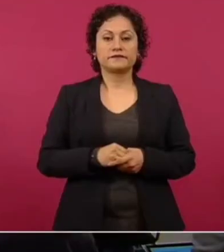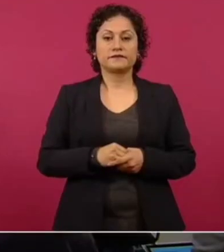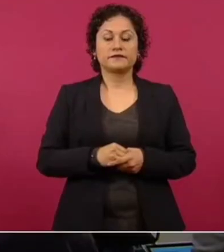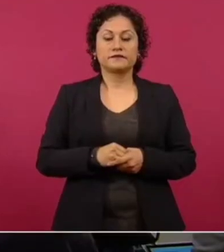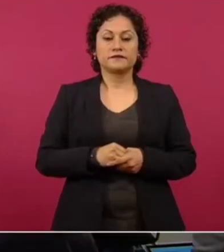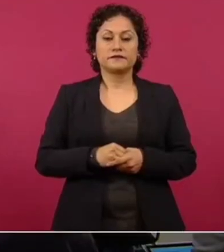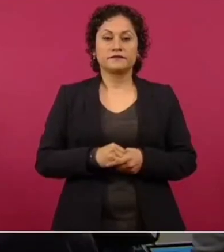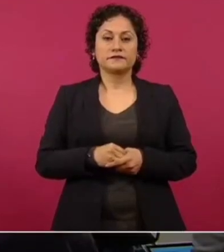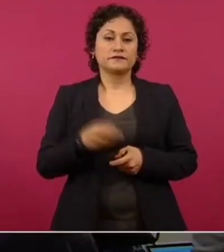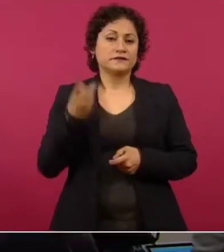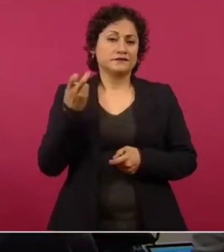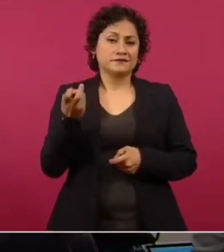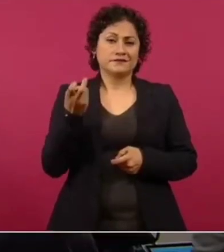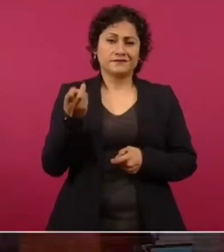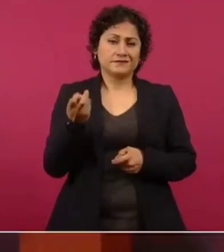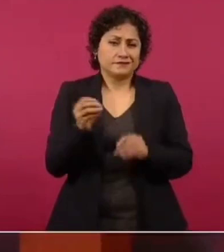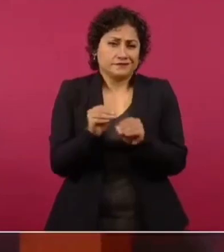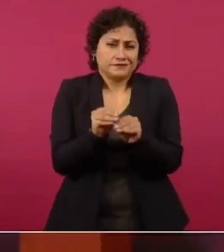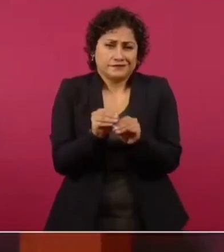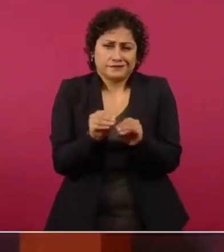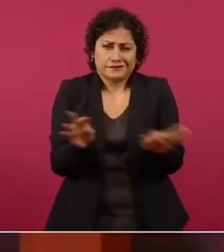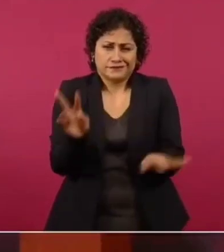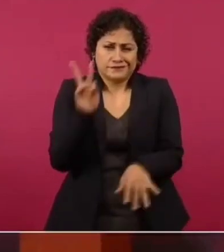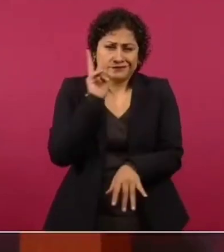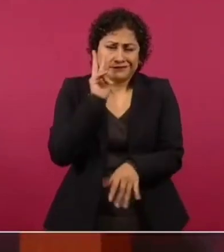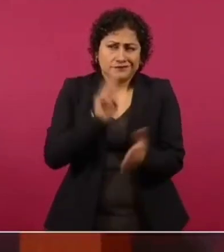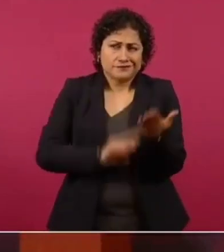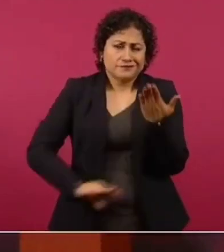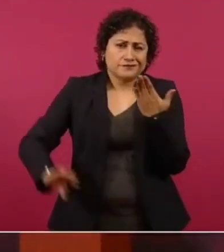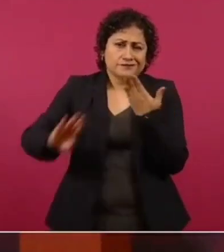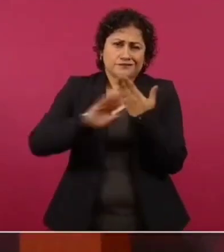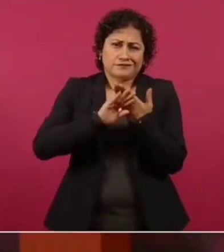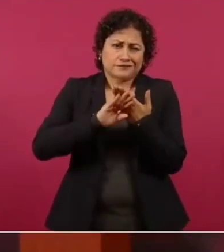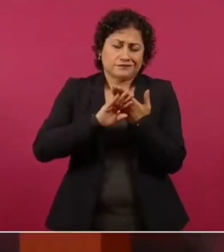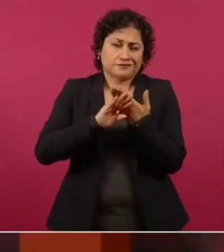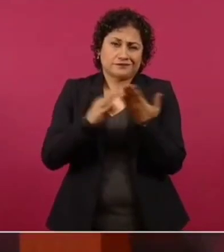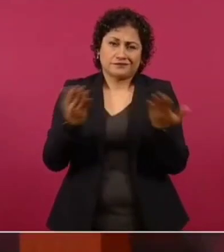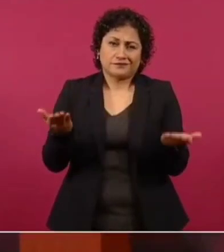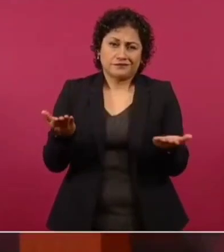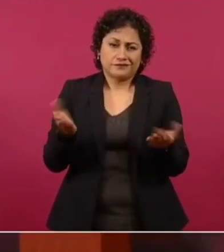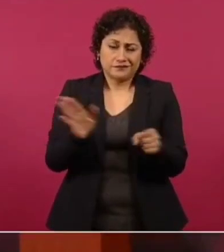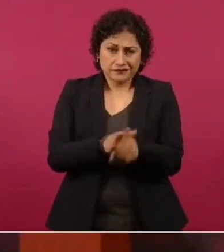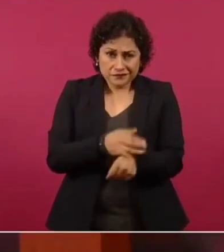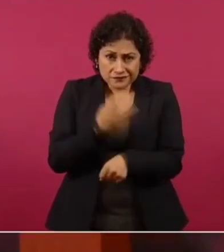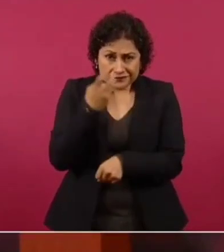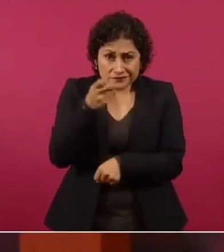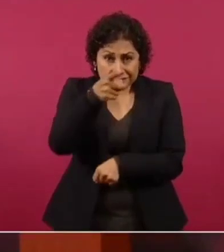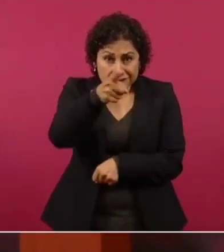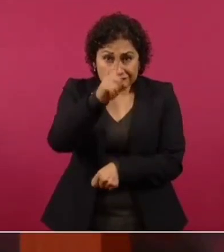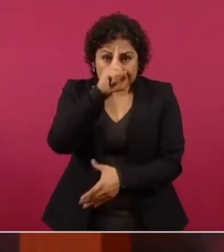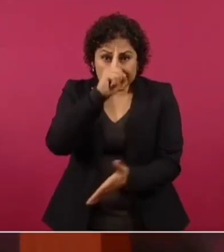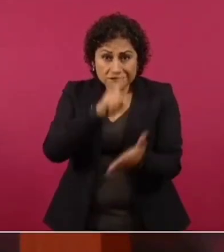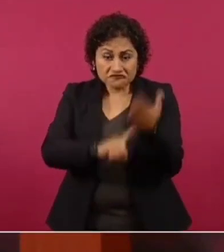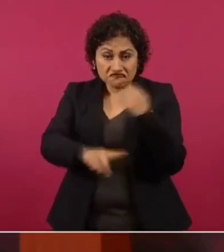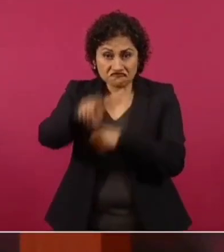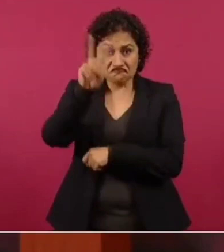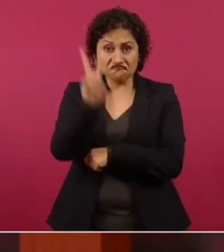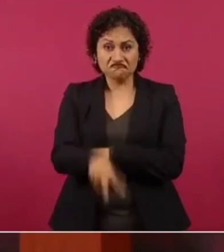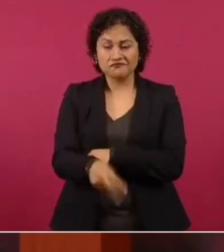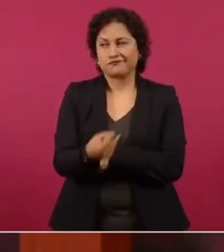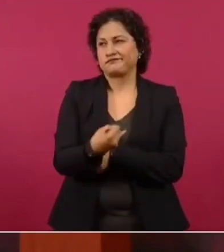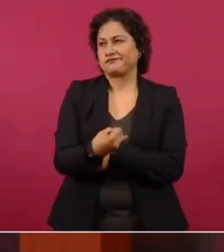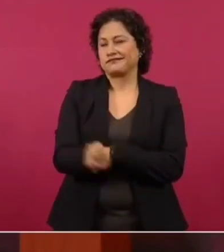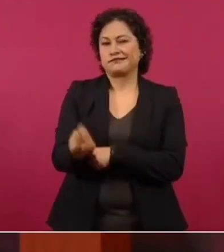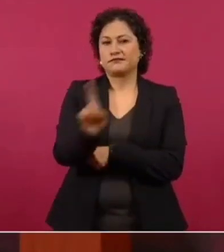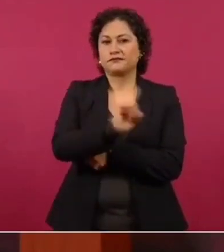lo damos por descartado. Quizás me preocuparía